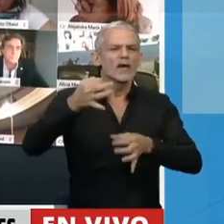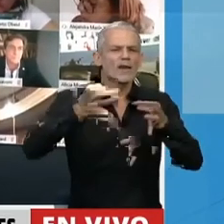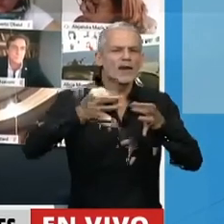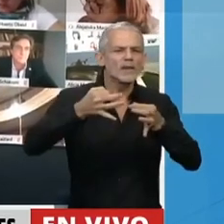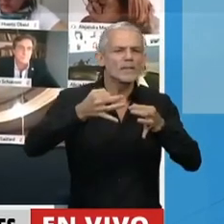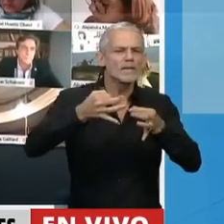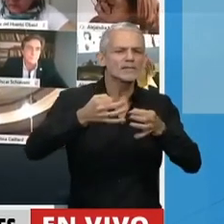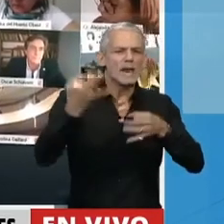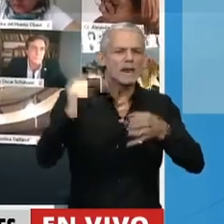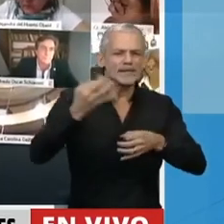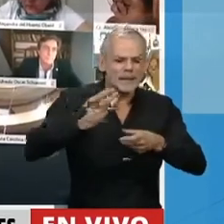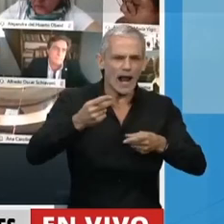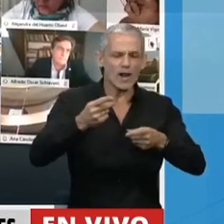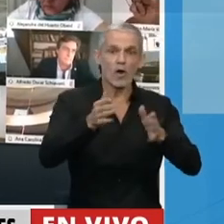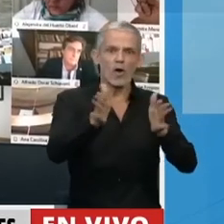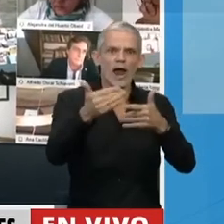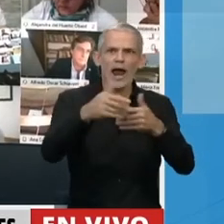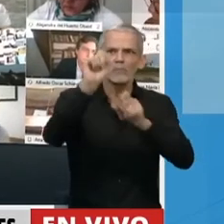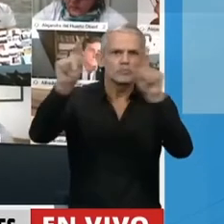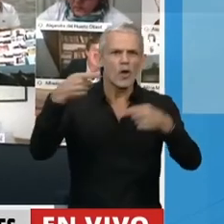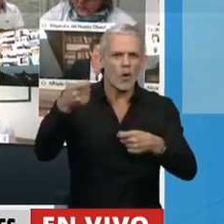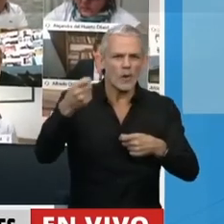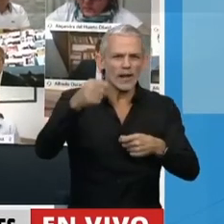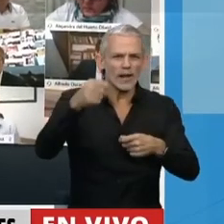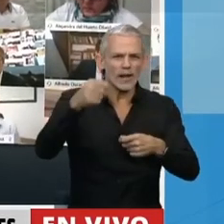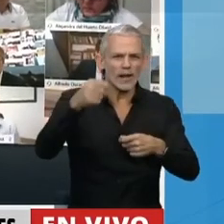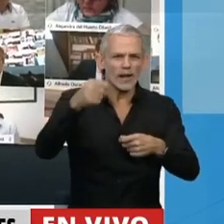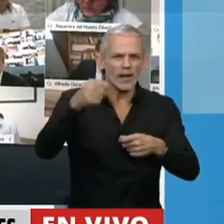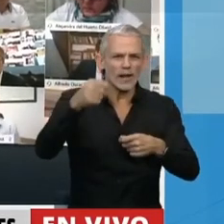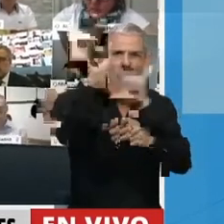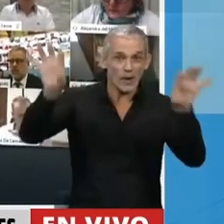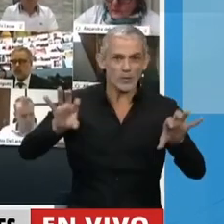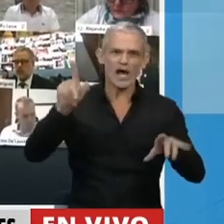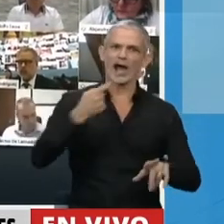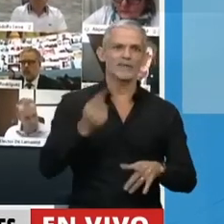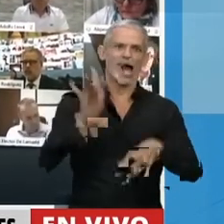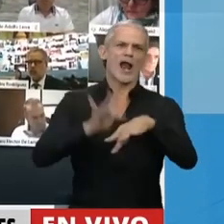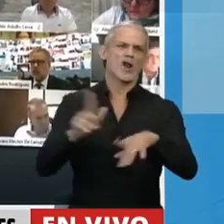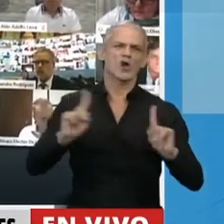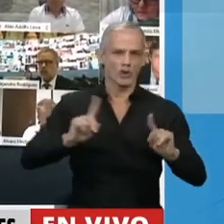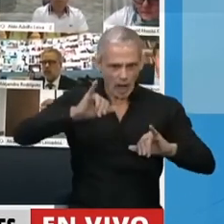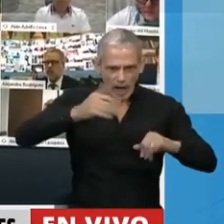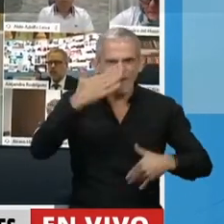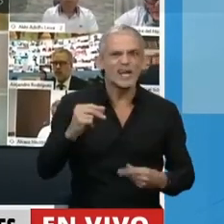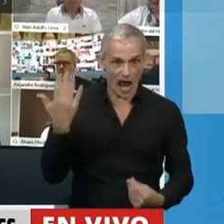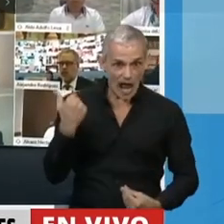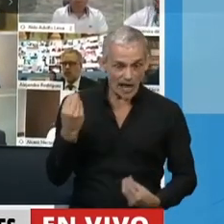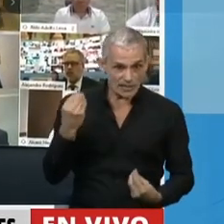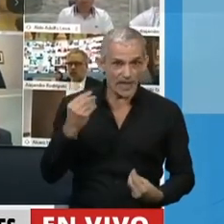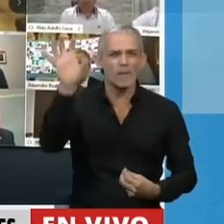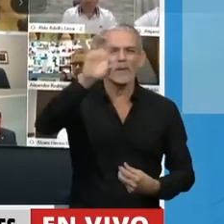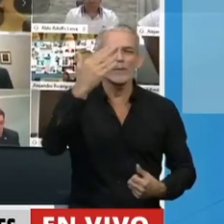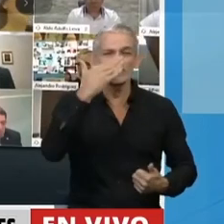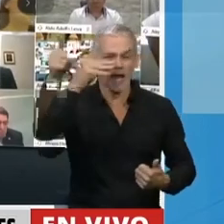especiales y de las cajas provinciales que acá decían que nos iban a tocar y que ayer en la